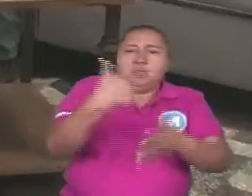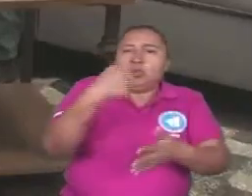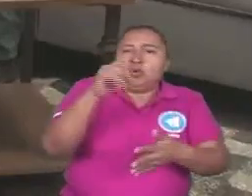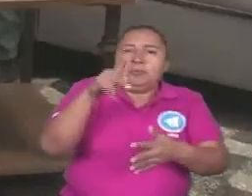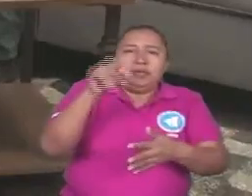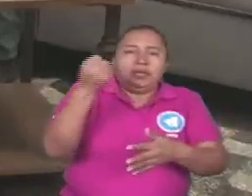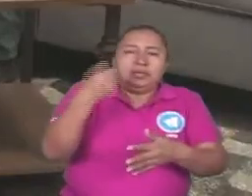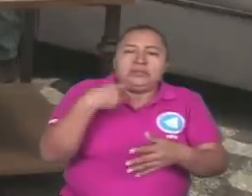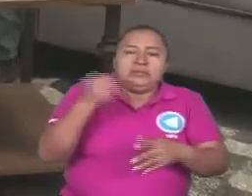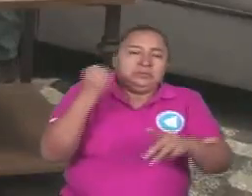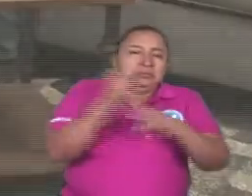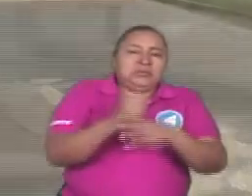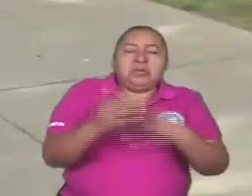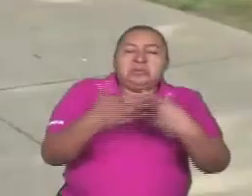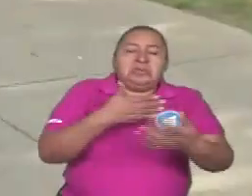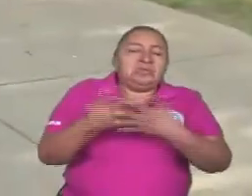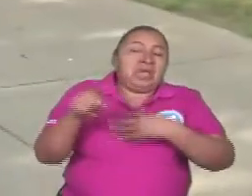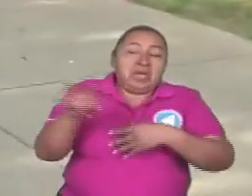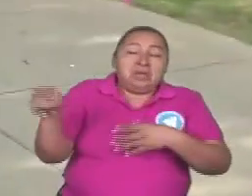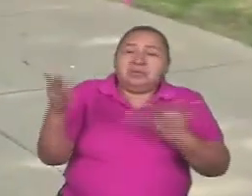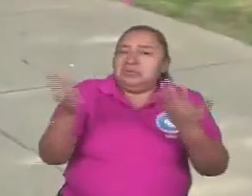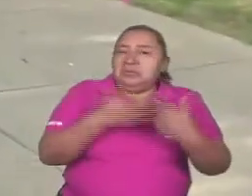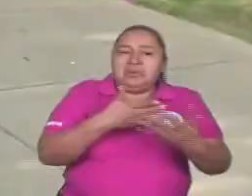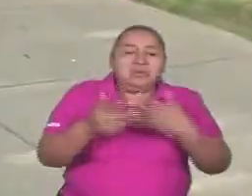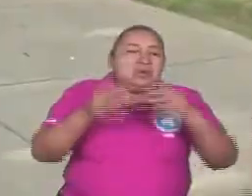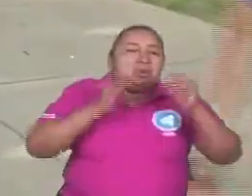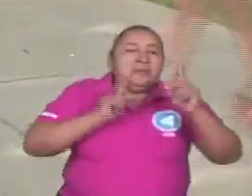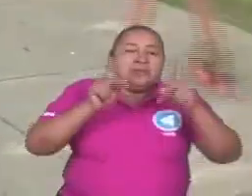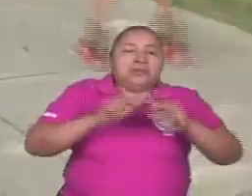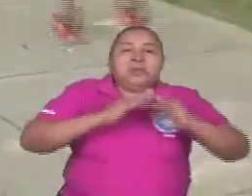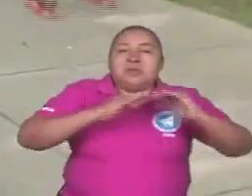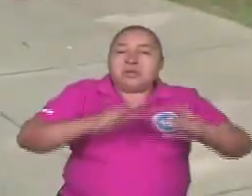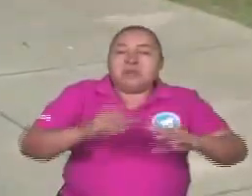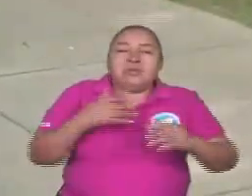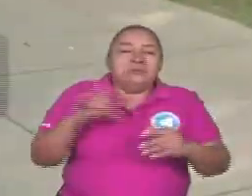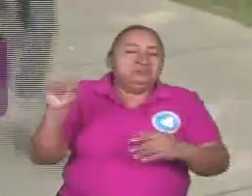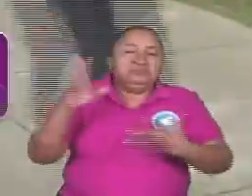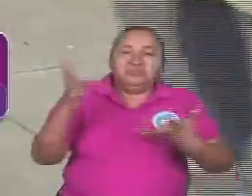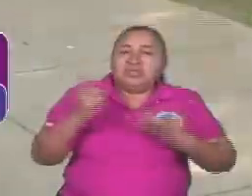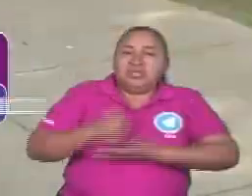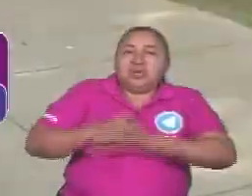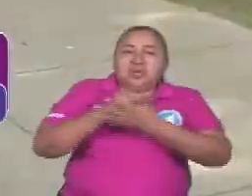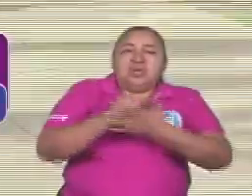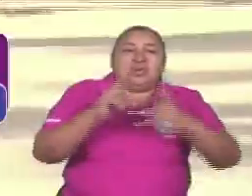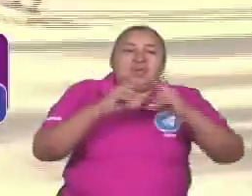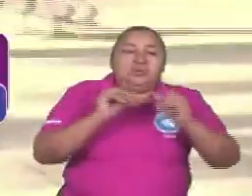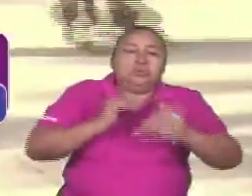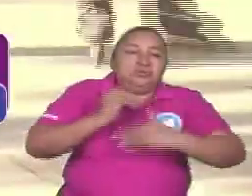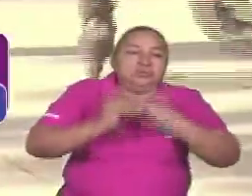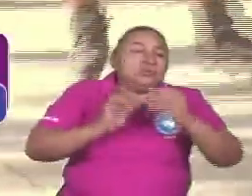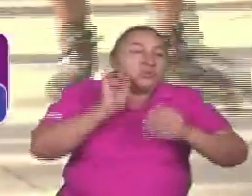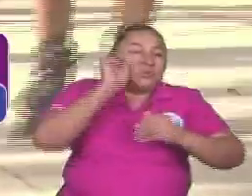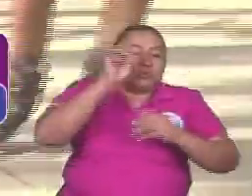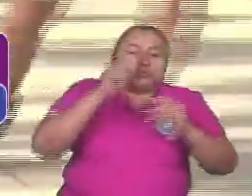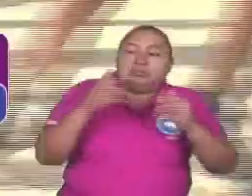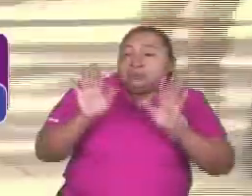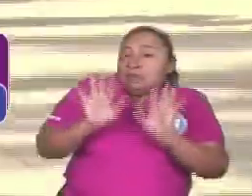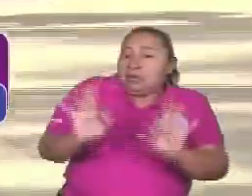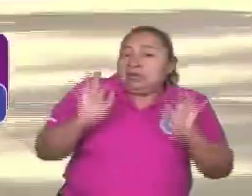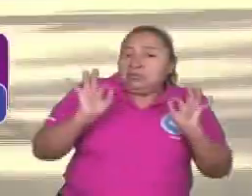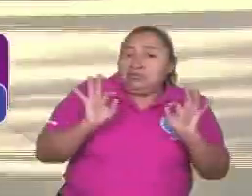criminales, no les interesa la estabilidad de la gente. No quieren ayudar a sacar adelante y sacar de la pobreza a la gente. Está bien.